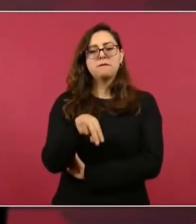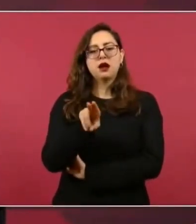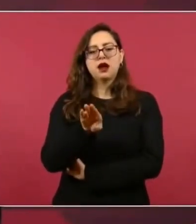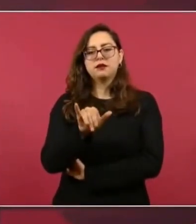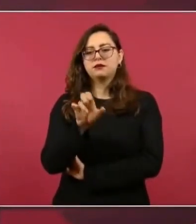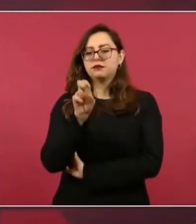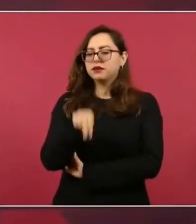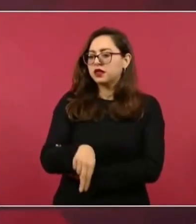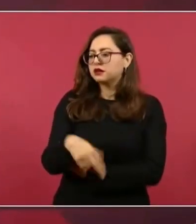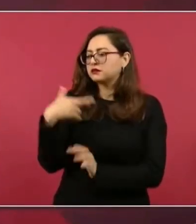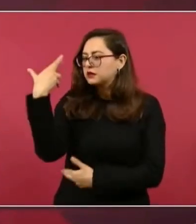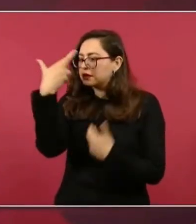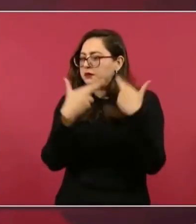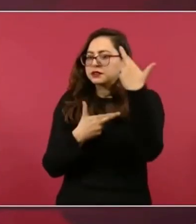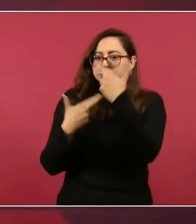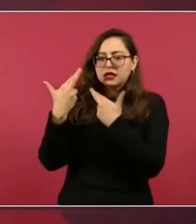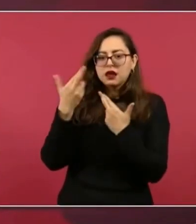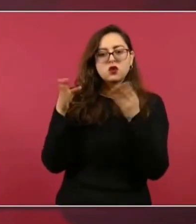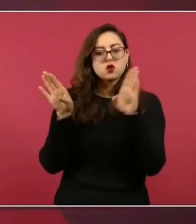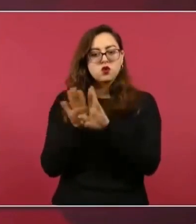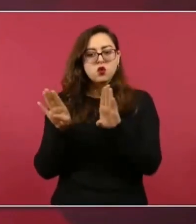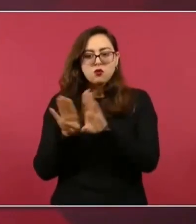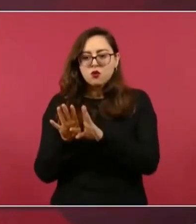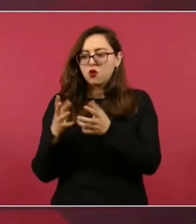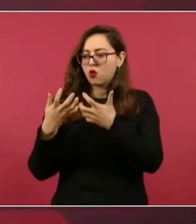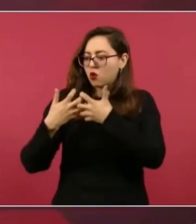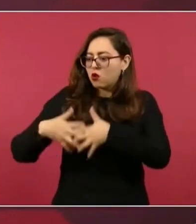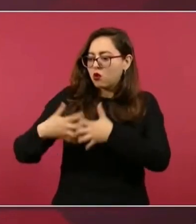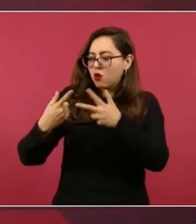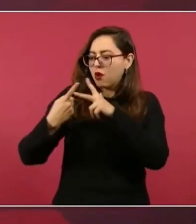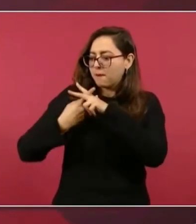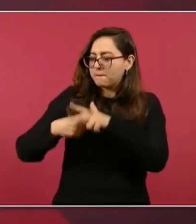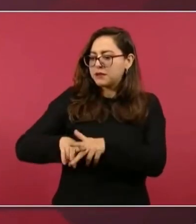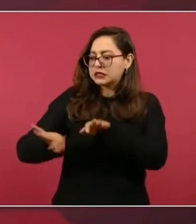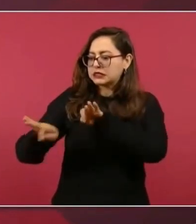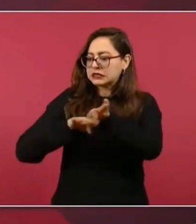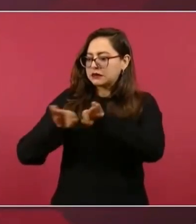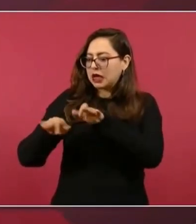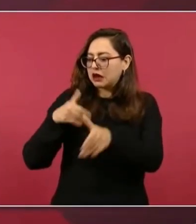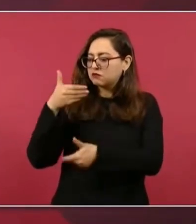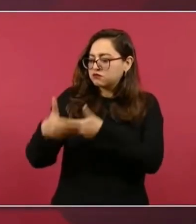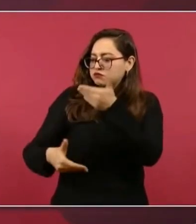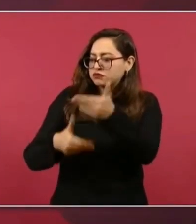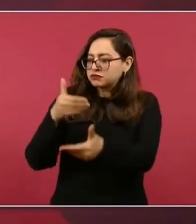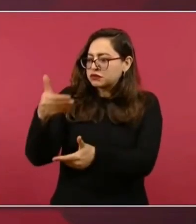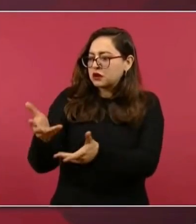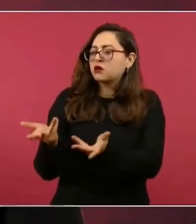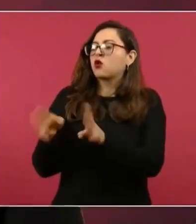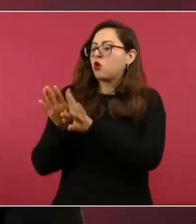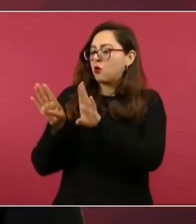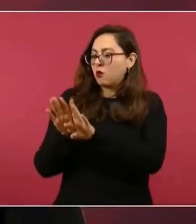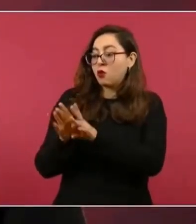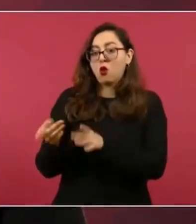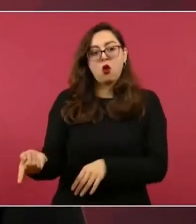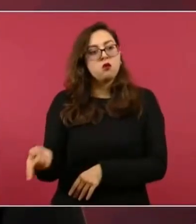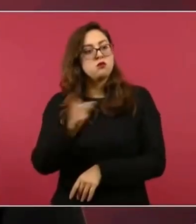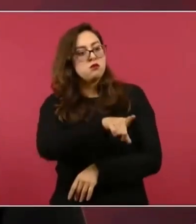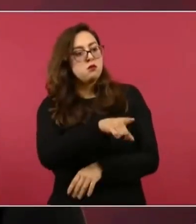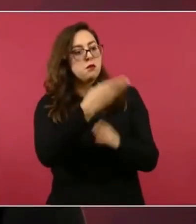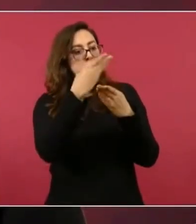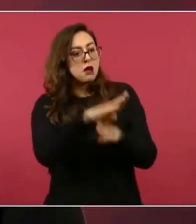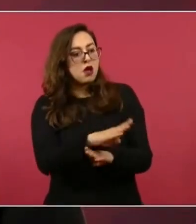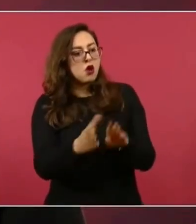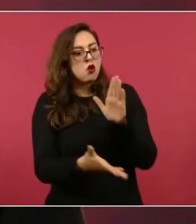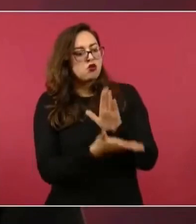Bienestar que ya están operando y las que están en proceso de construcción, les recuerdo